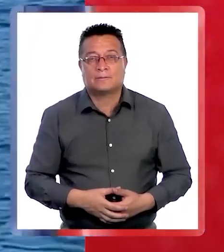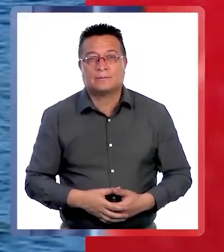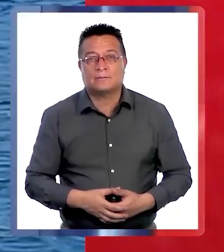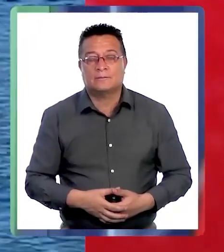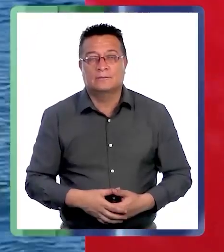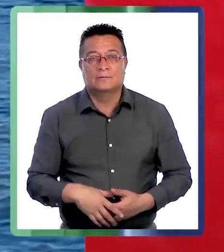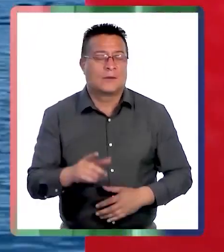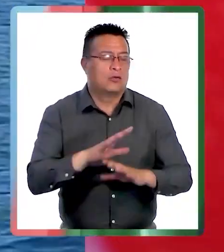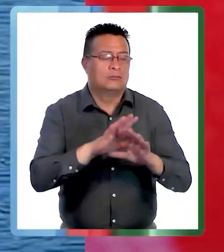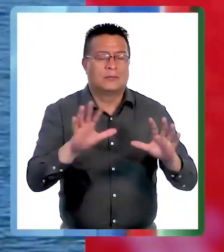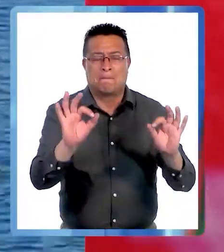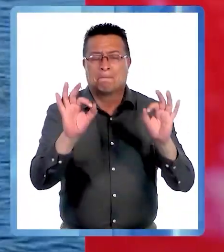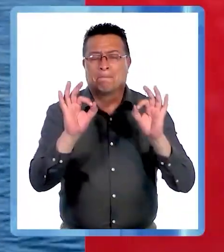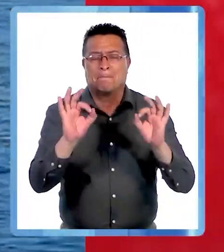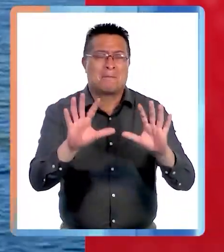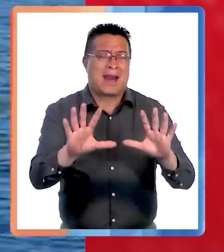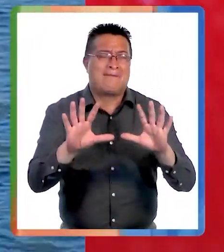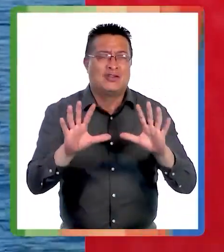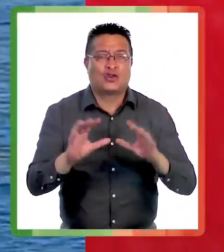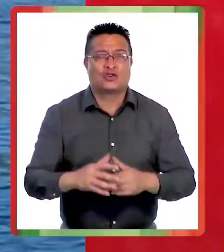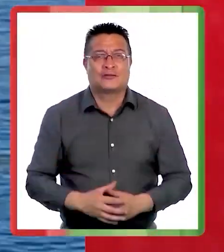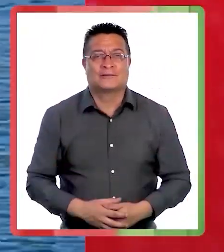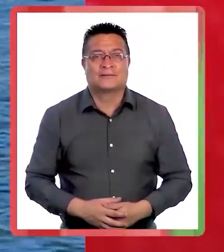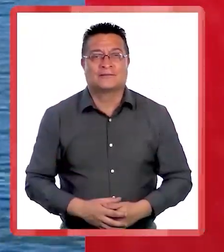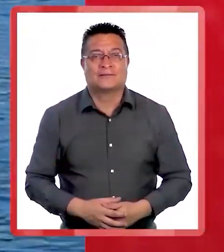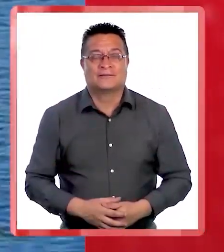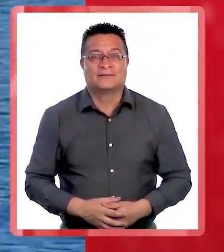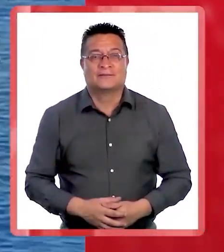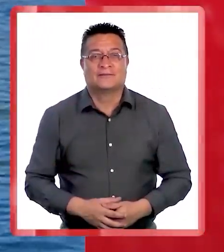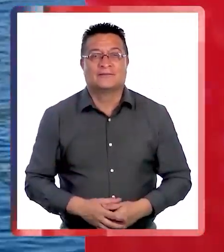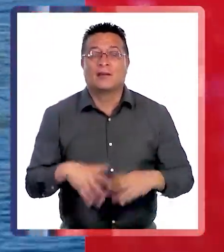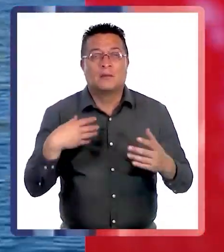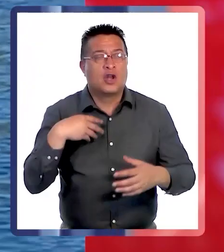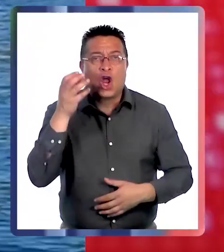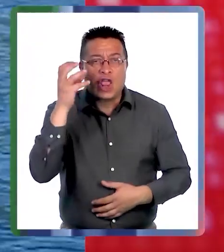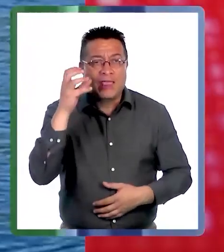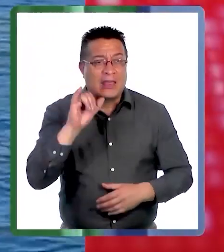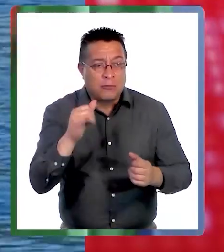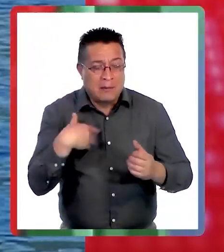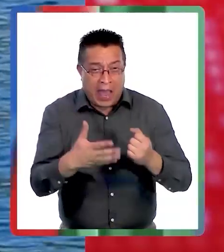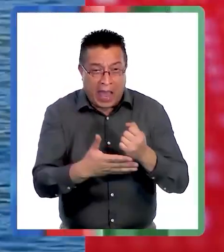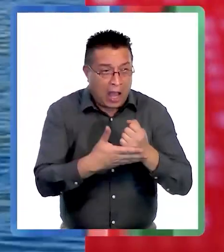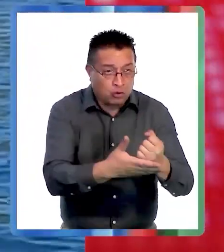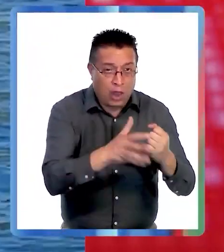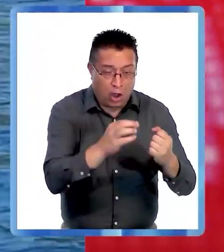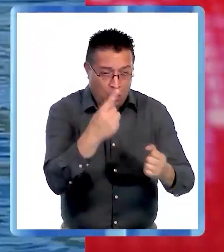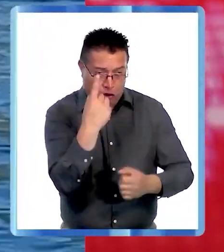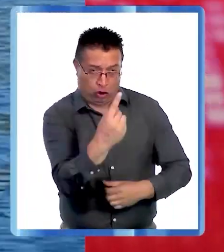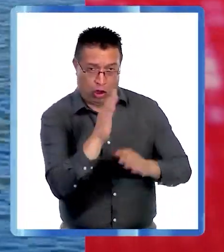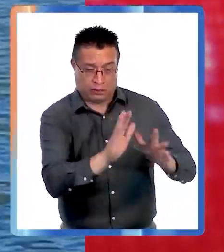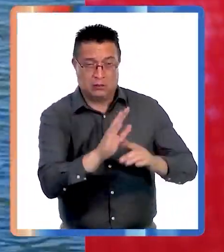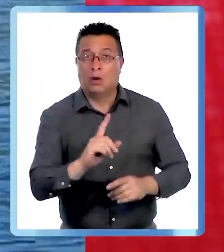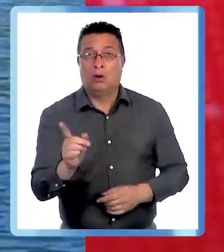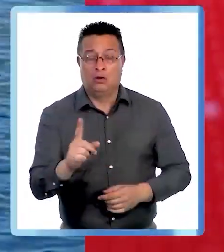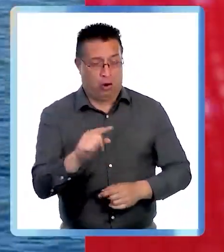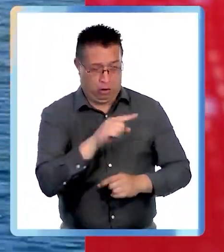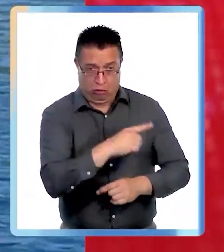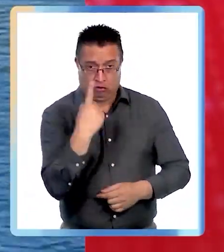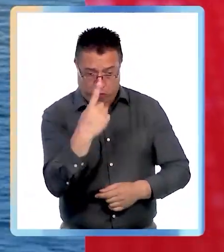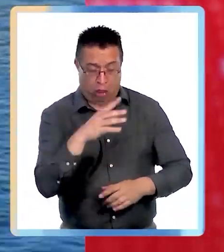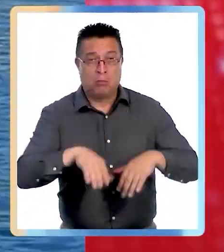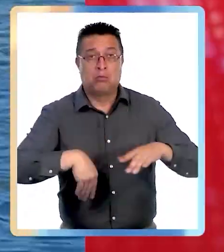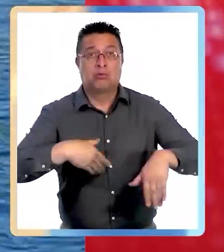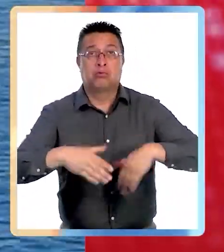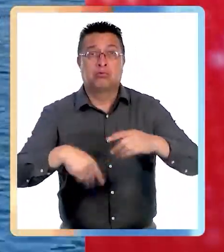Es maravilloso. precioso! ¡Viva la garicuta! Pero no entiendo, ¿hay que salvarlo? ¿O se está ahogando? ¡Está cruzando por el río!